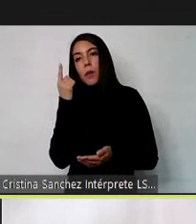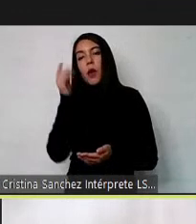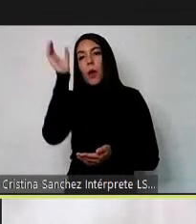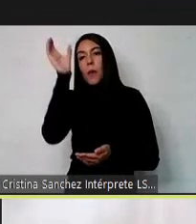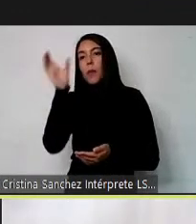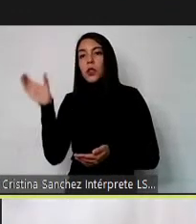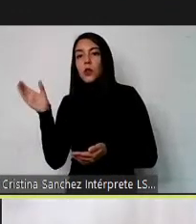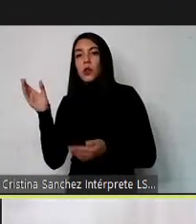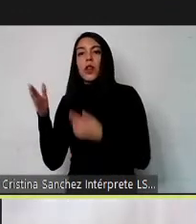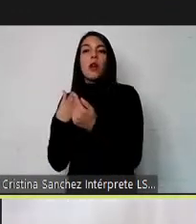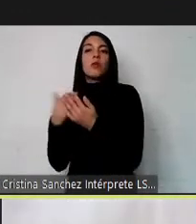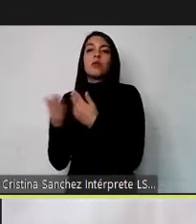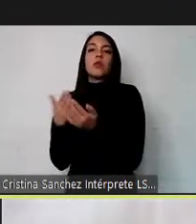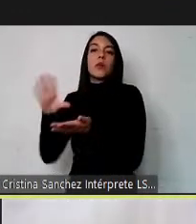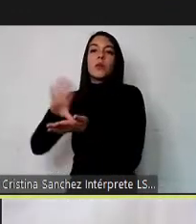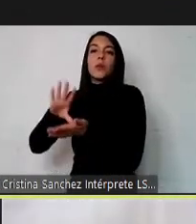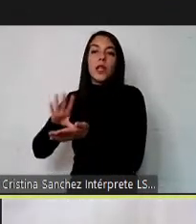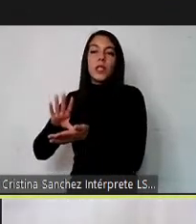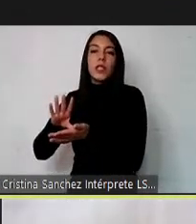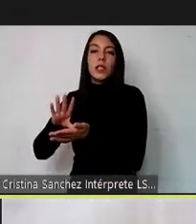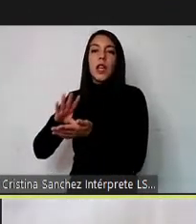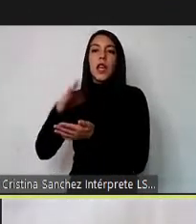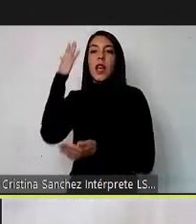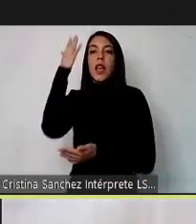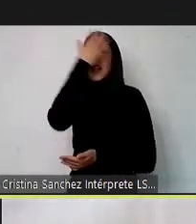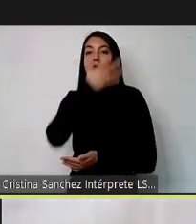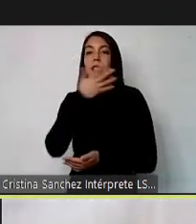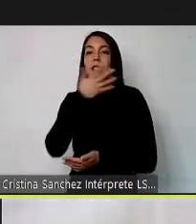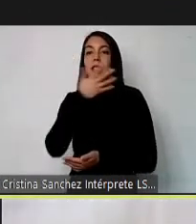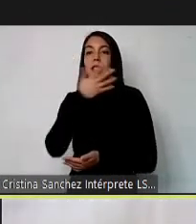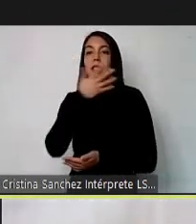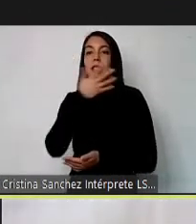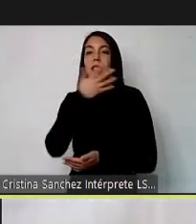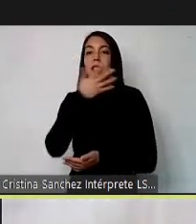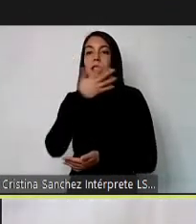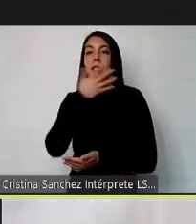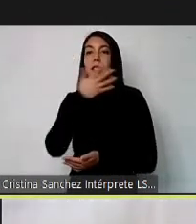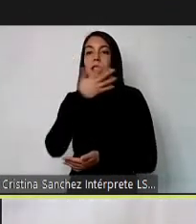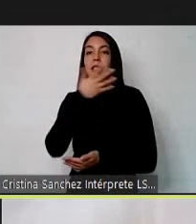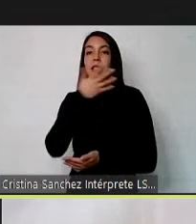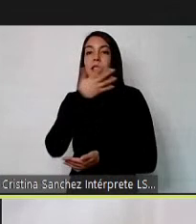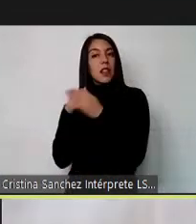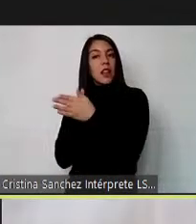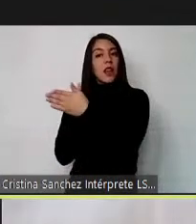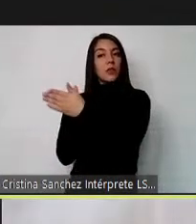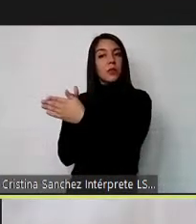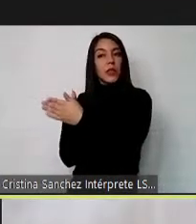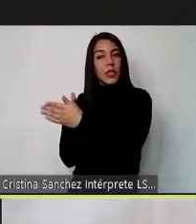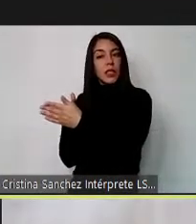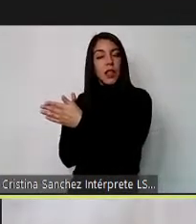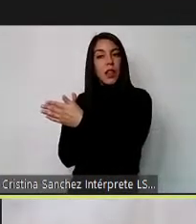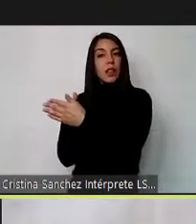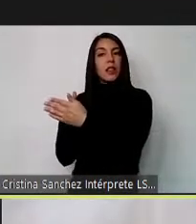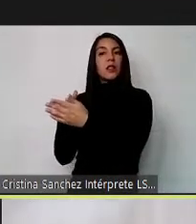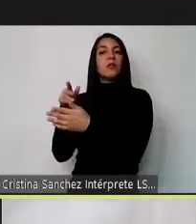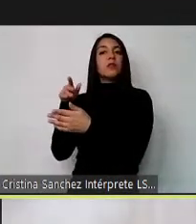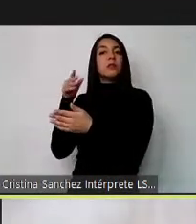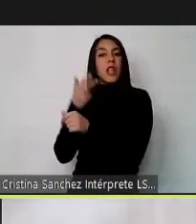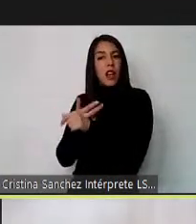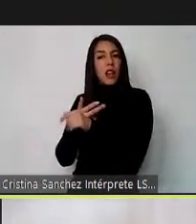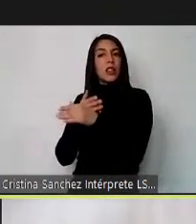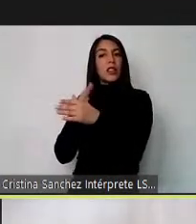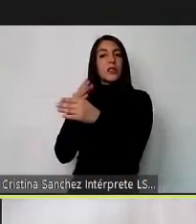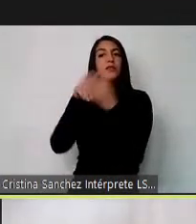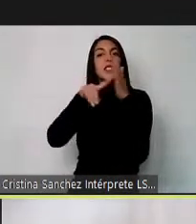la etnia tenemos que reconocer que existen ciertas brechas ciertos espacios de discriminación que cuando se